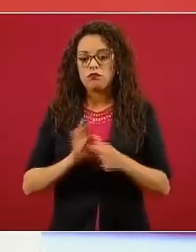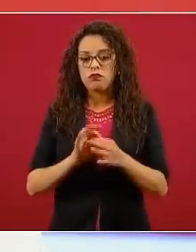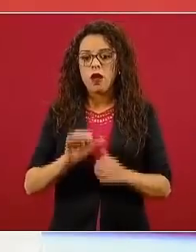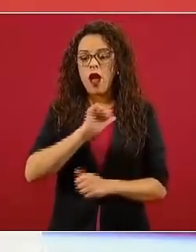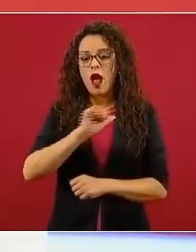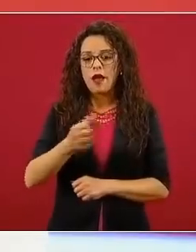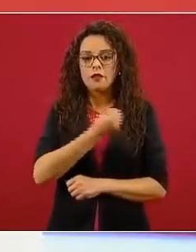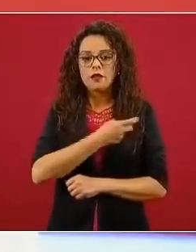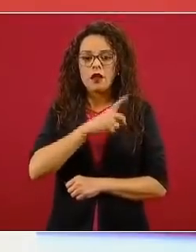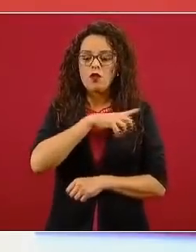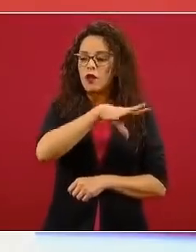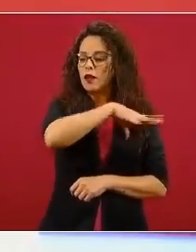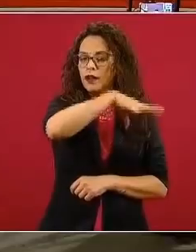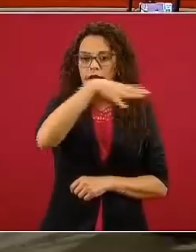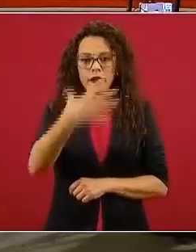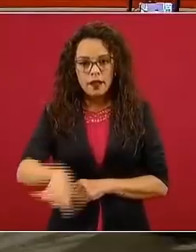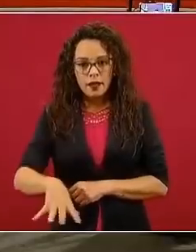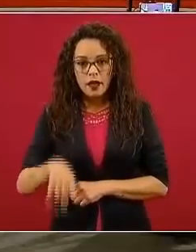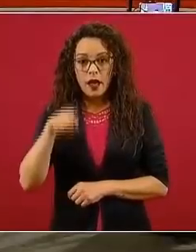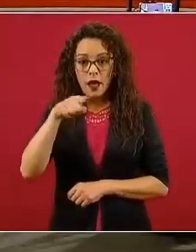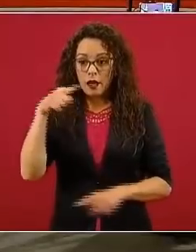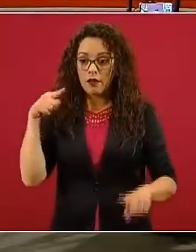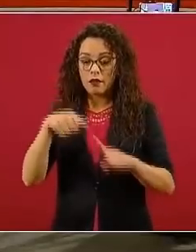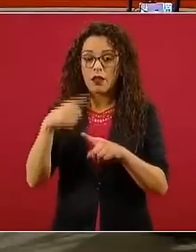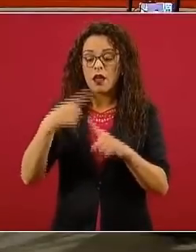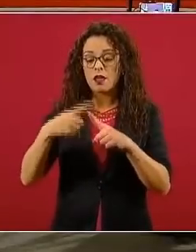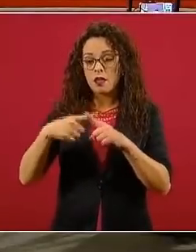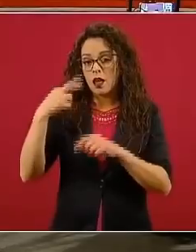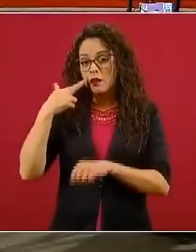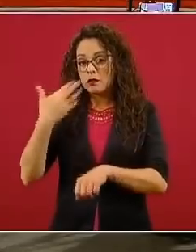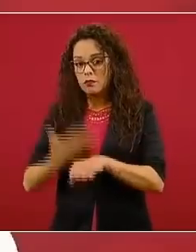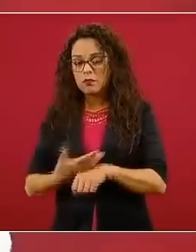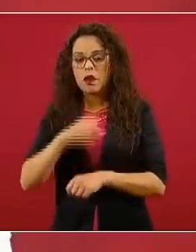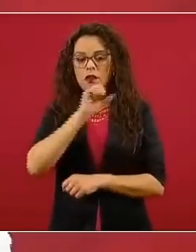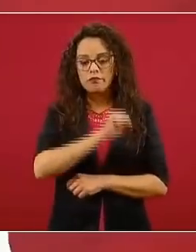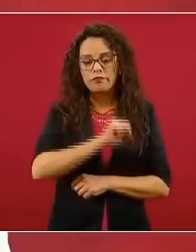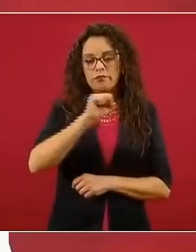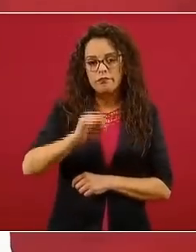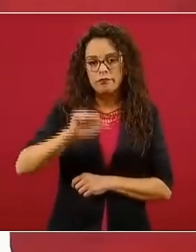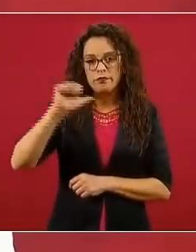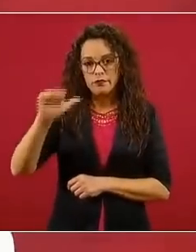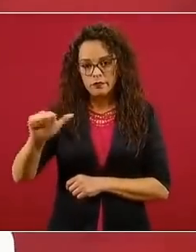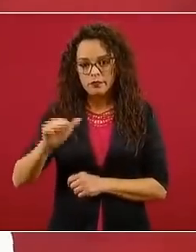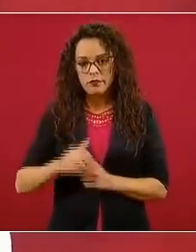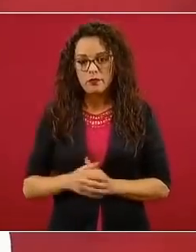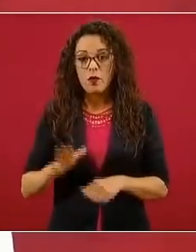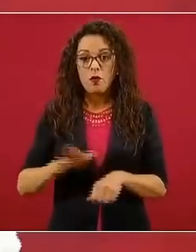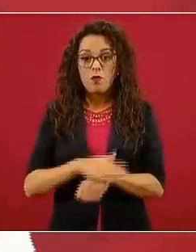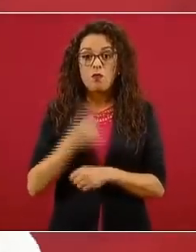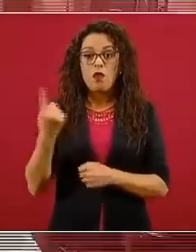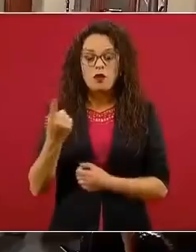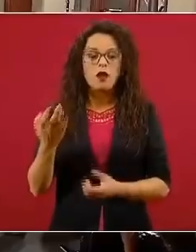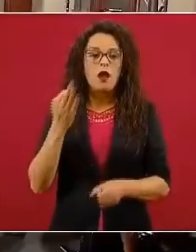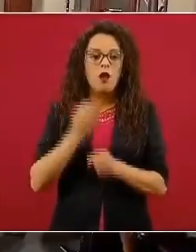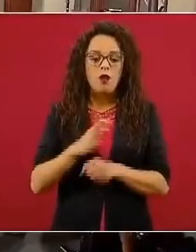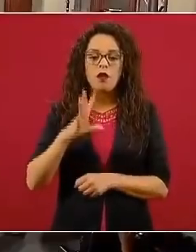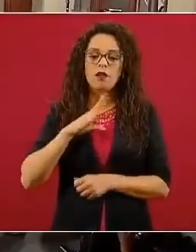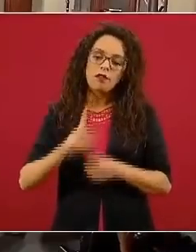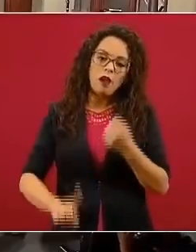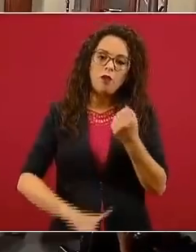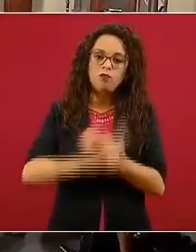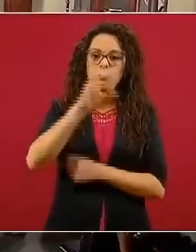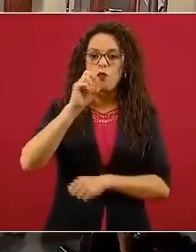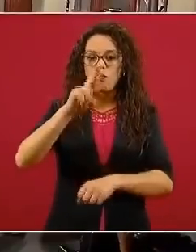salubridad general, que es una competencia de la Secretaría de Salud, establecerla como parte de la respuesta a la epidemia de COVID. Pero las